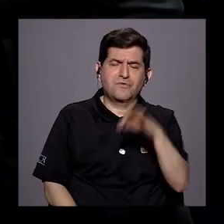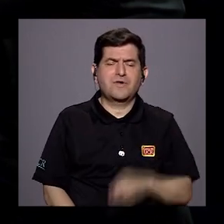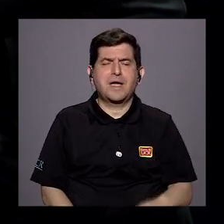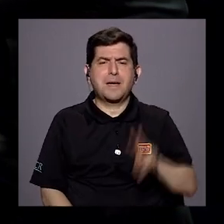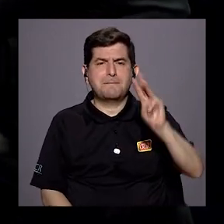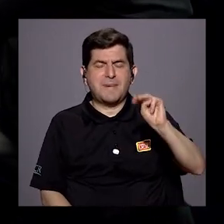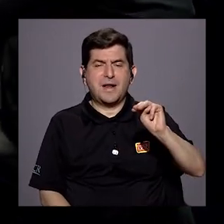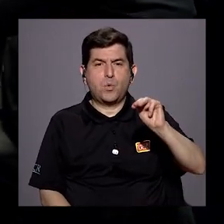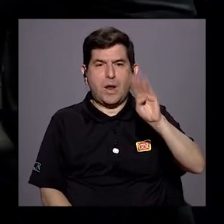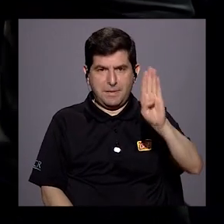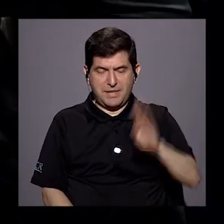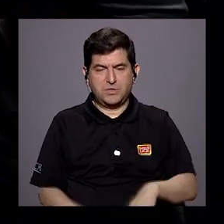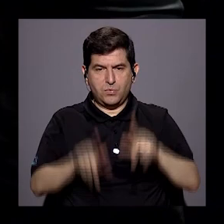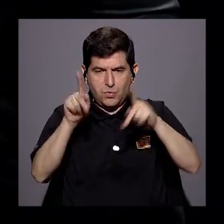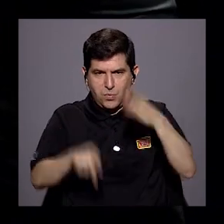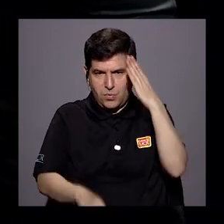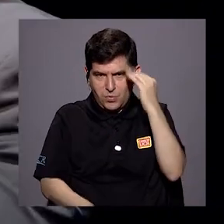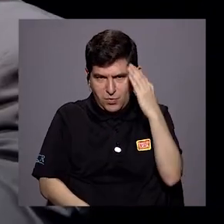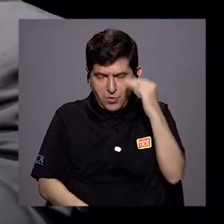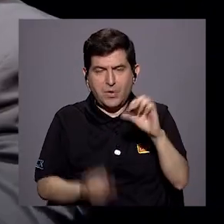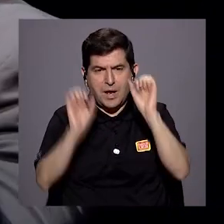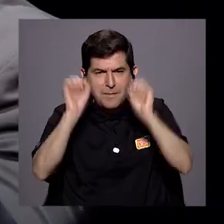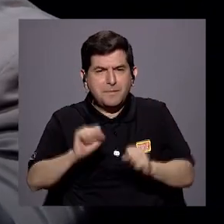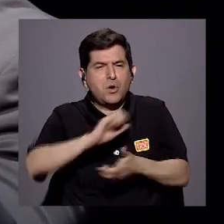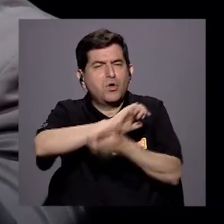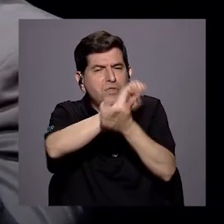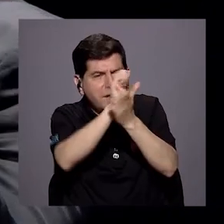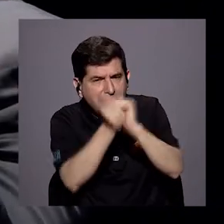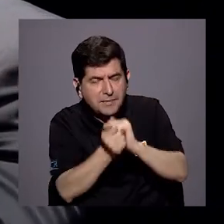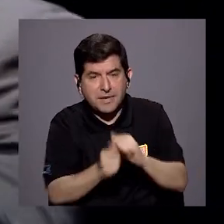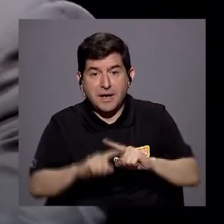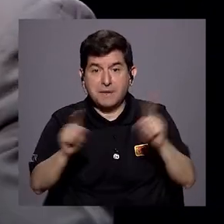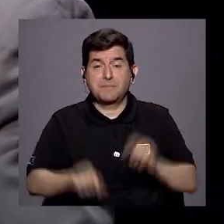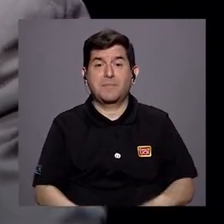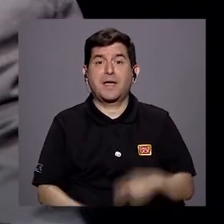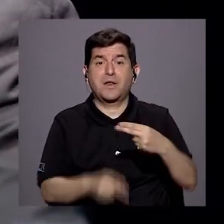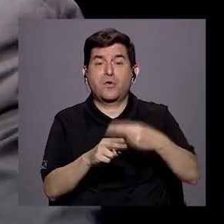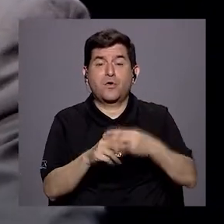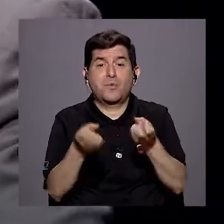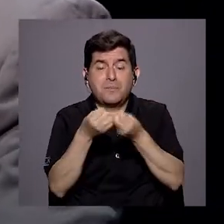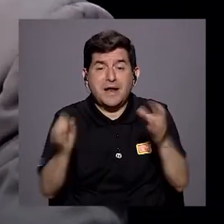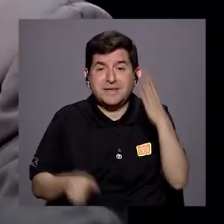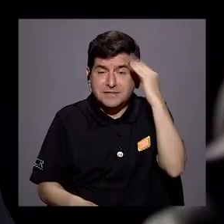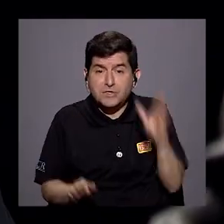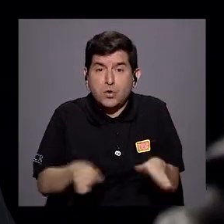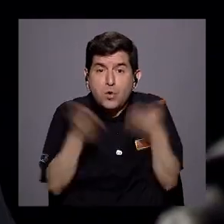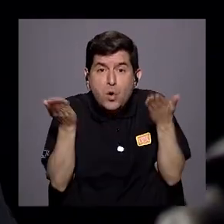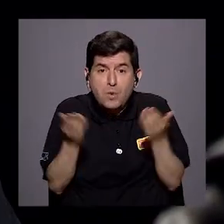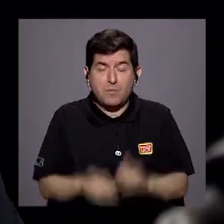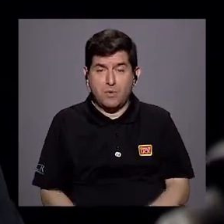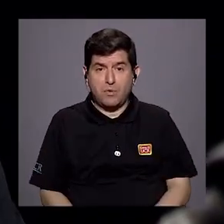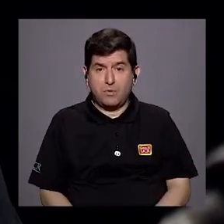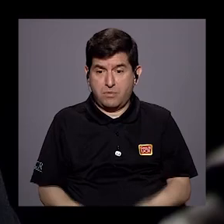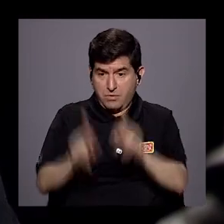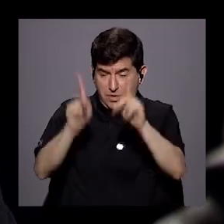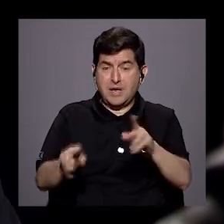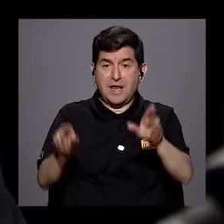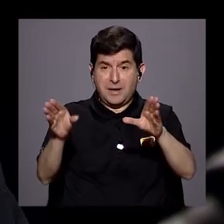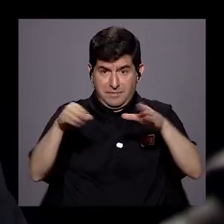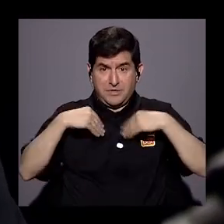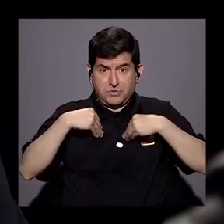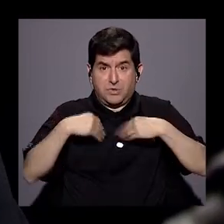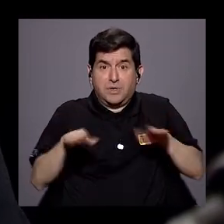Manuel Ventura, que es un hombre de experiencia... Pero, ¿cómo se toma un cargo sin tener la experiencia? Eso también va en la persona. Bueno, sí, pero